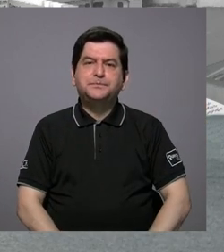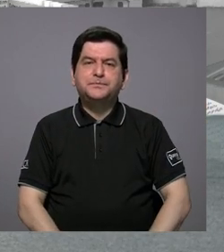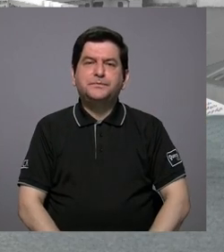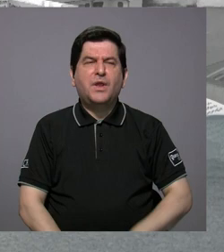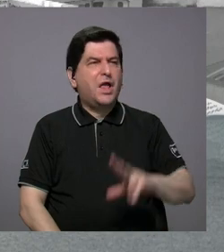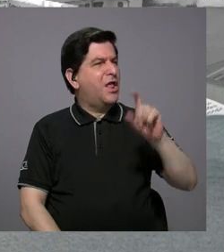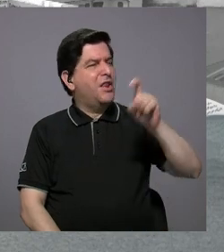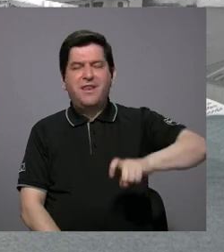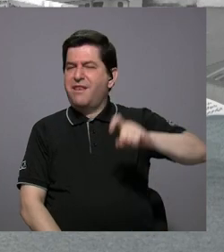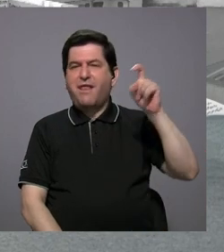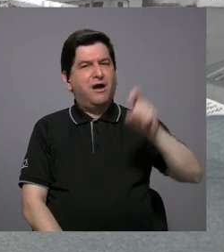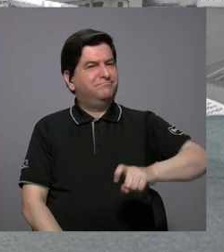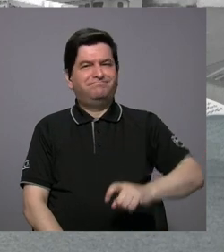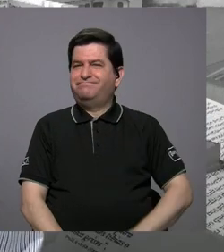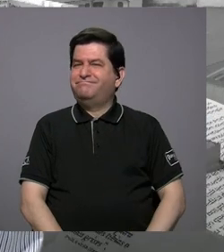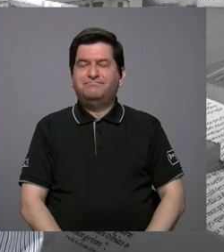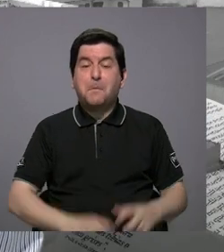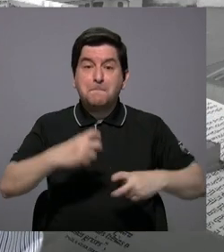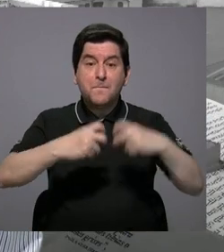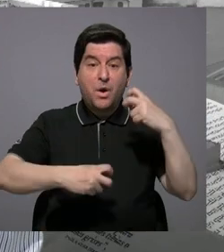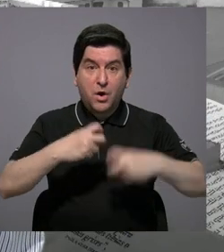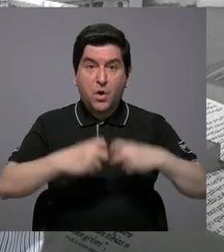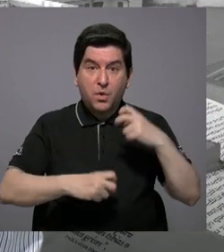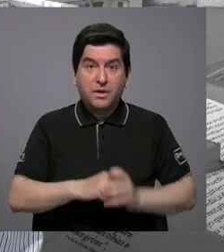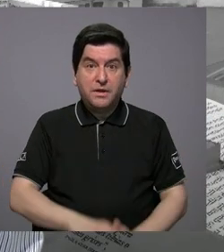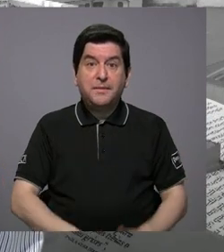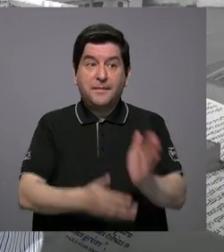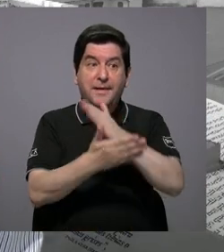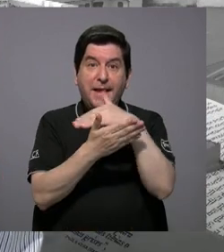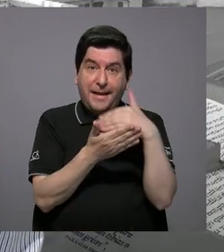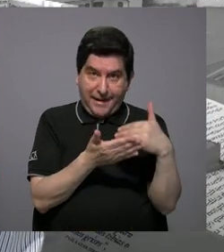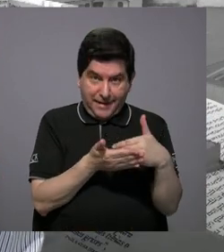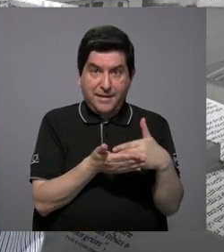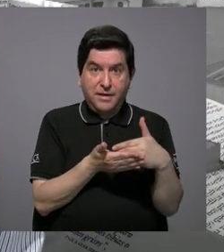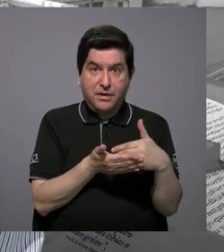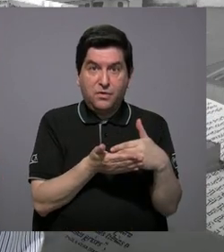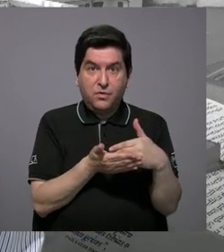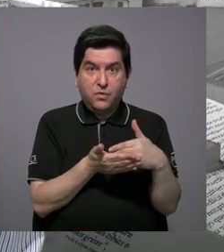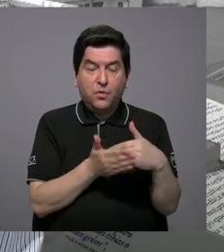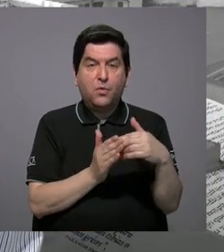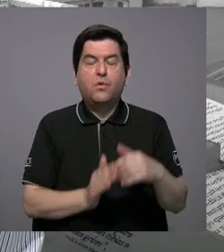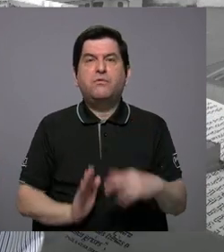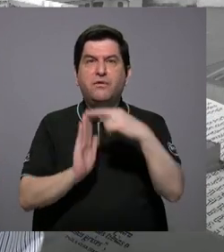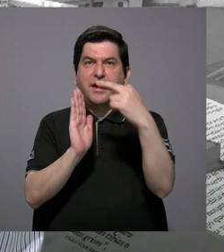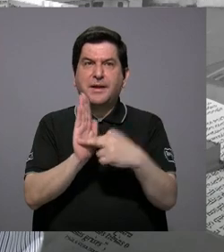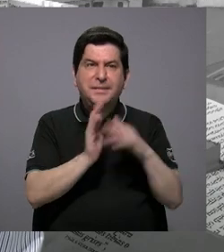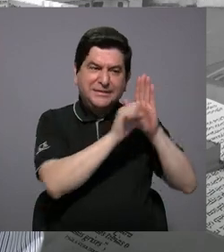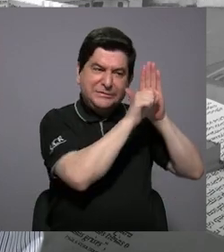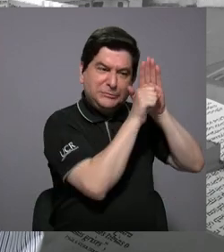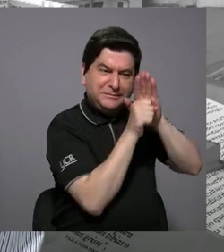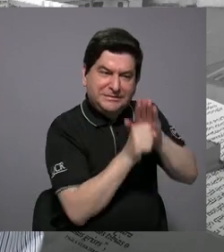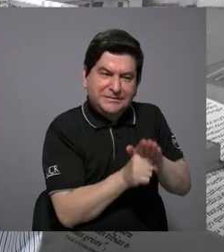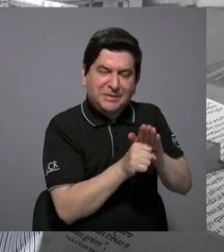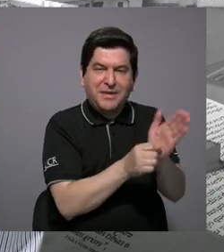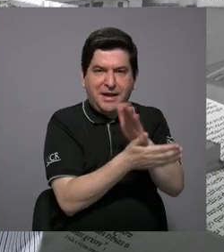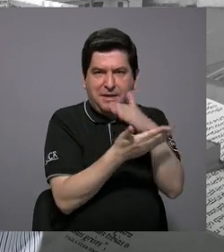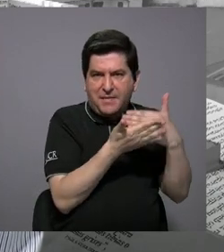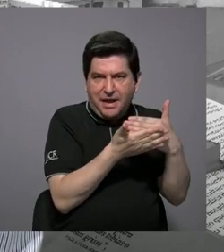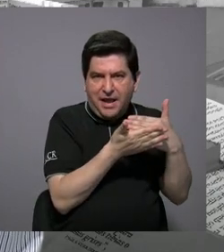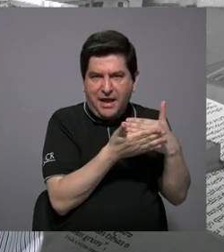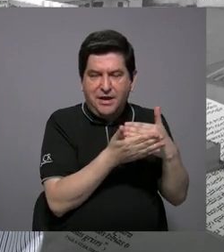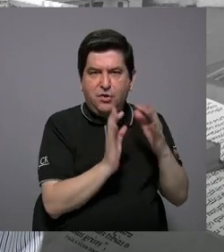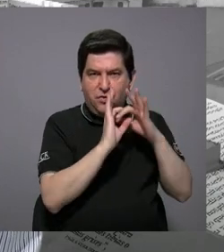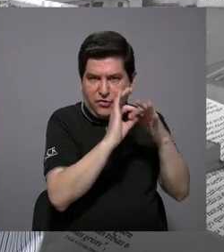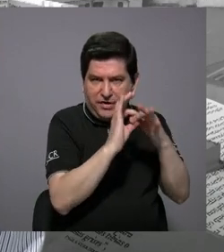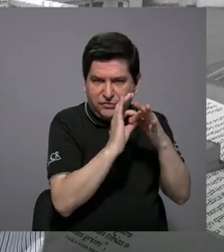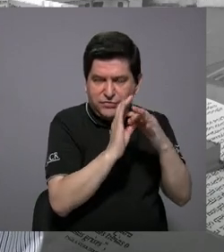No necesariamente. En realidad el problema es que hay algunos que están presionando para algo de alguno de los